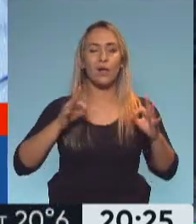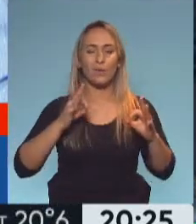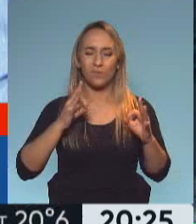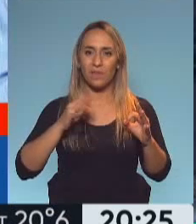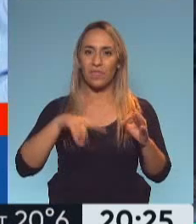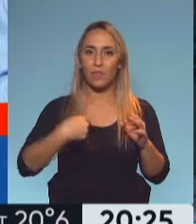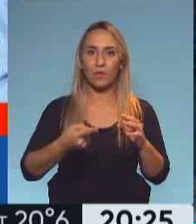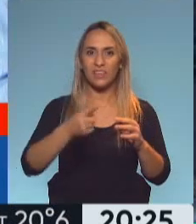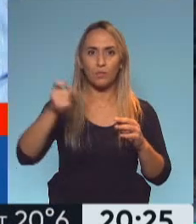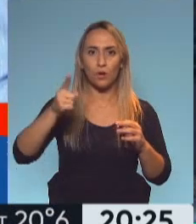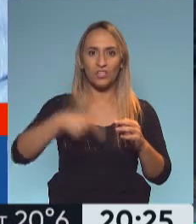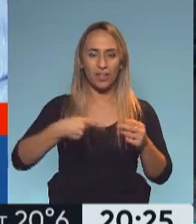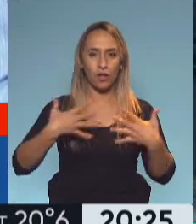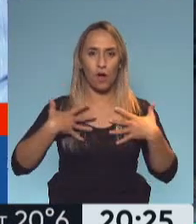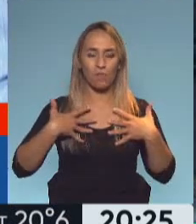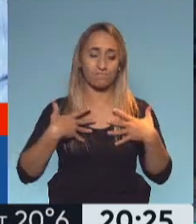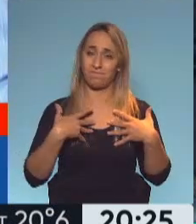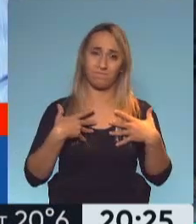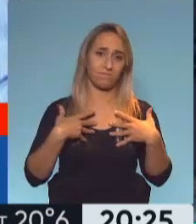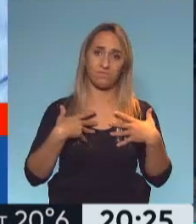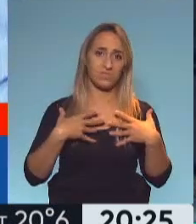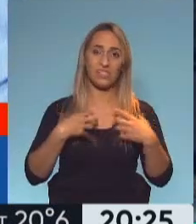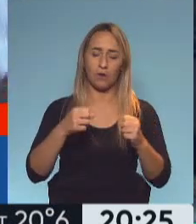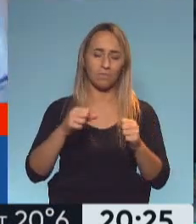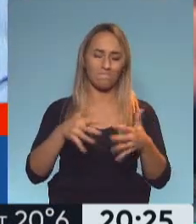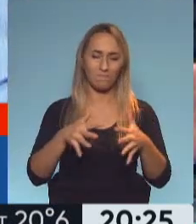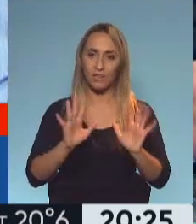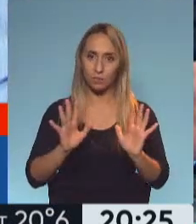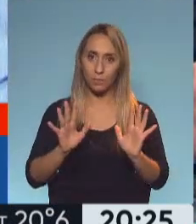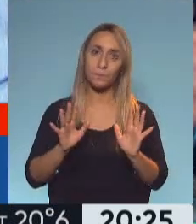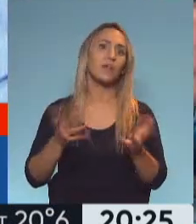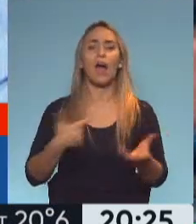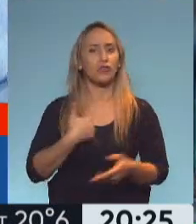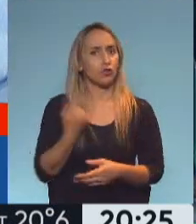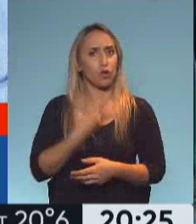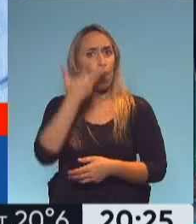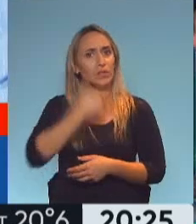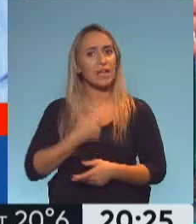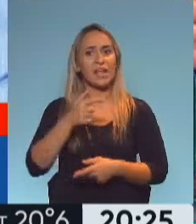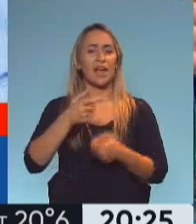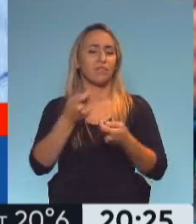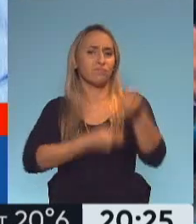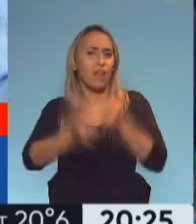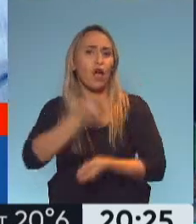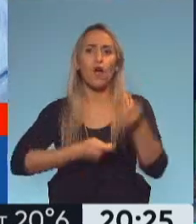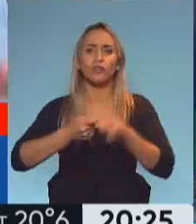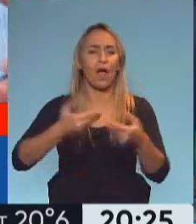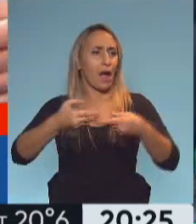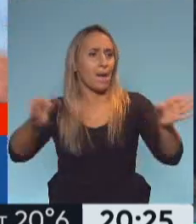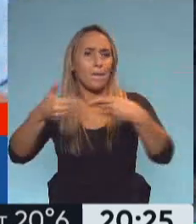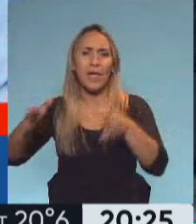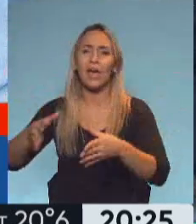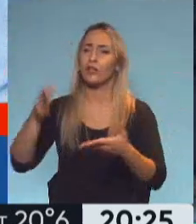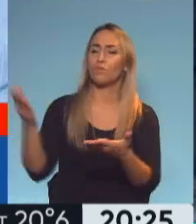en cuenta que nosotros como gobierno, la verdad, ¿qué es lo que más nos gustaría? Que estén todas las actividades abiertas, que todo el mundo esté produciendo, que todo el mundo esté